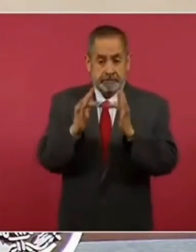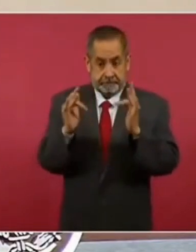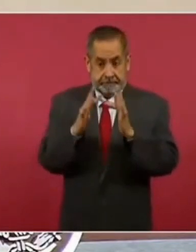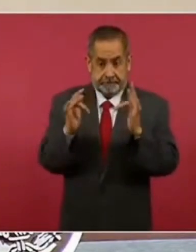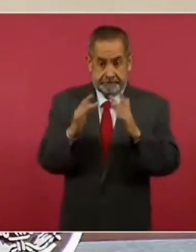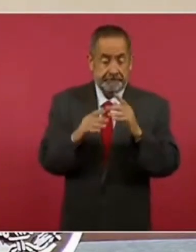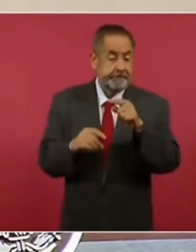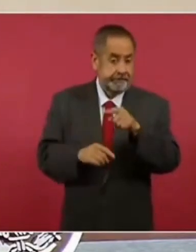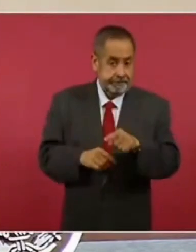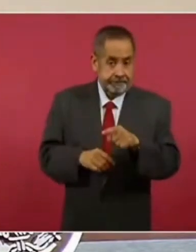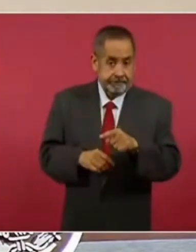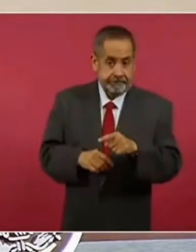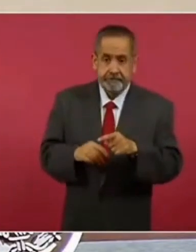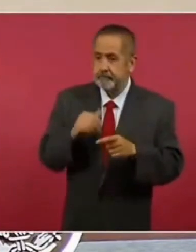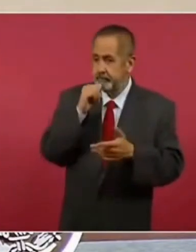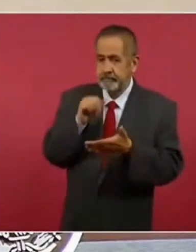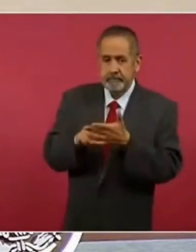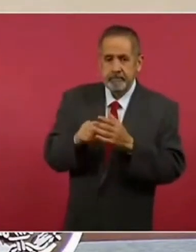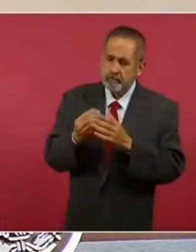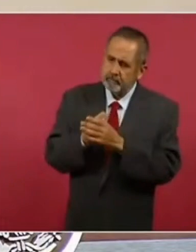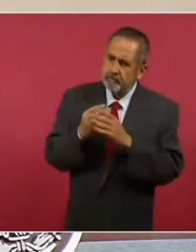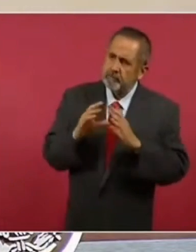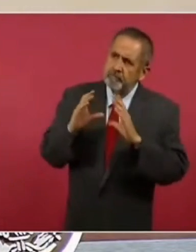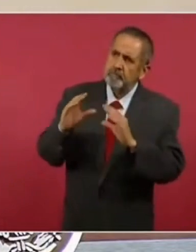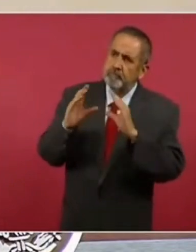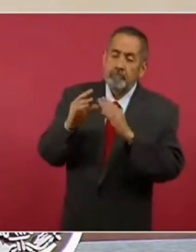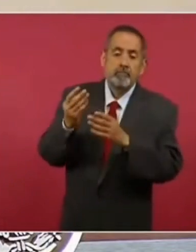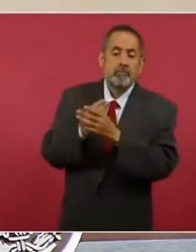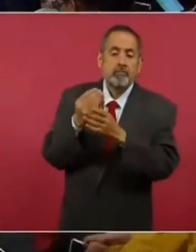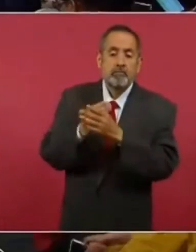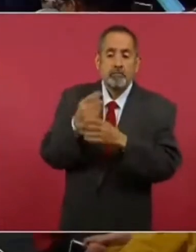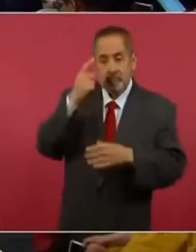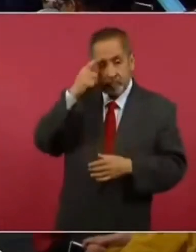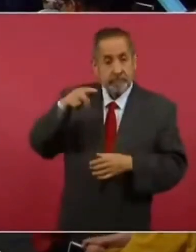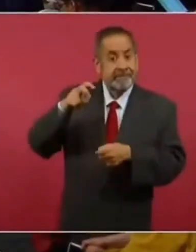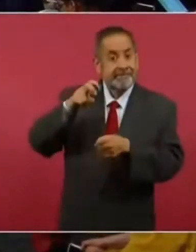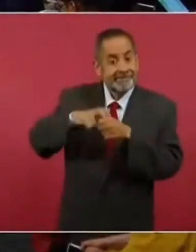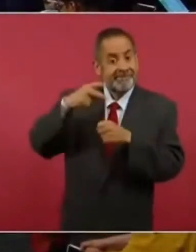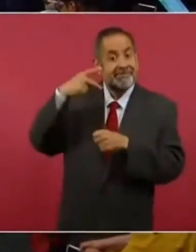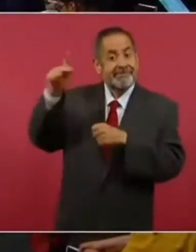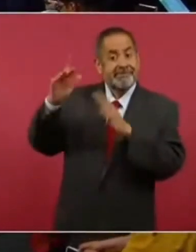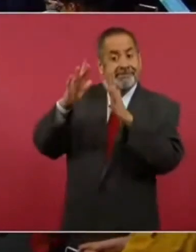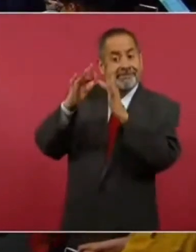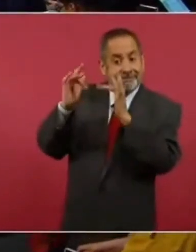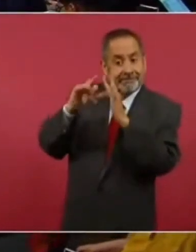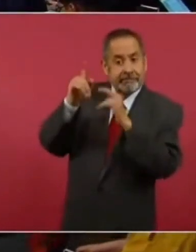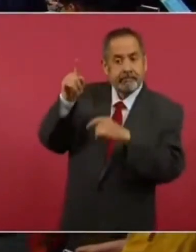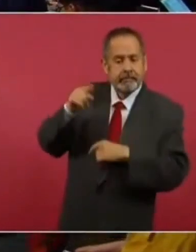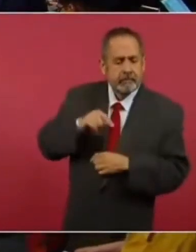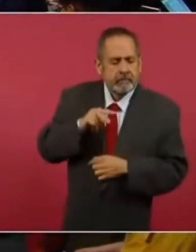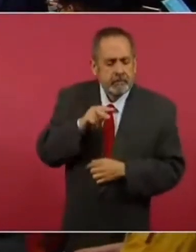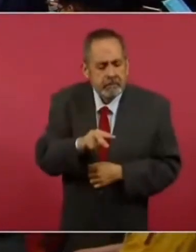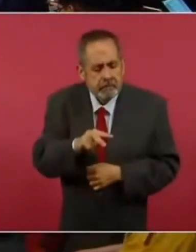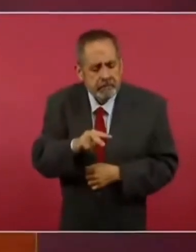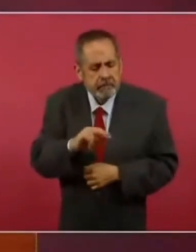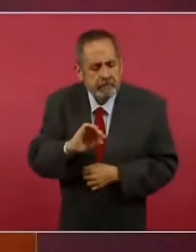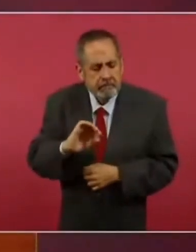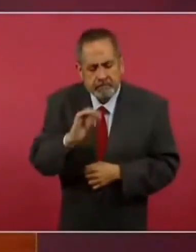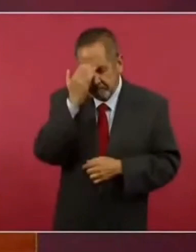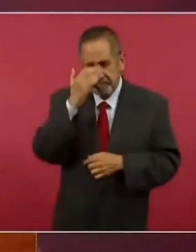hemos instrumentado cursos para que el personal de aduanas en Francia pueda reconocer